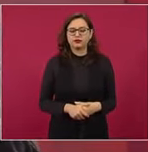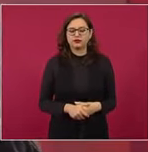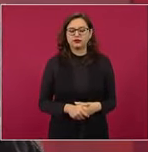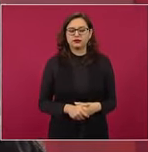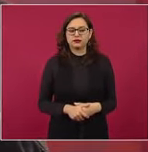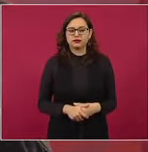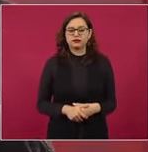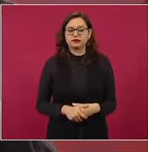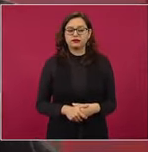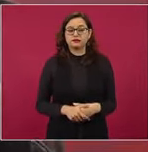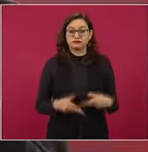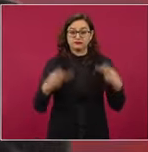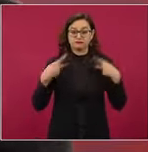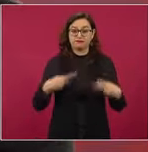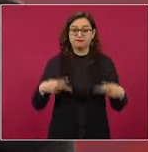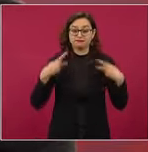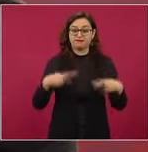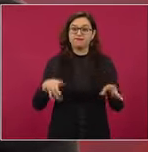al pueblo,